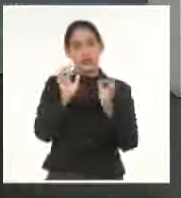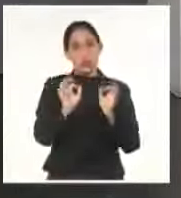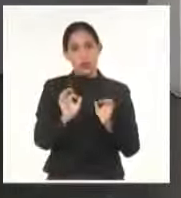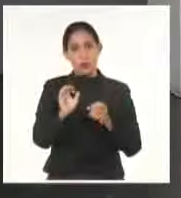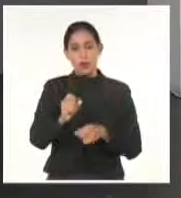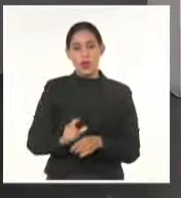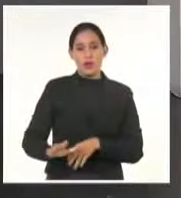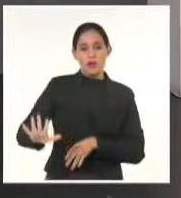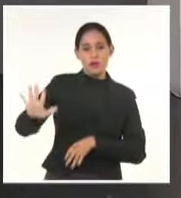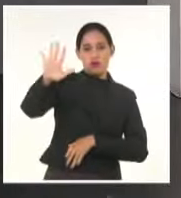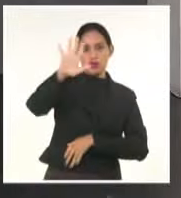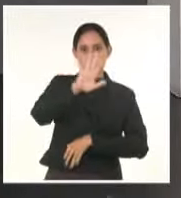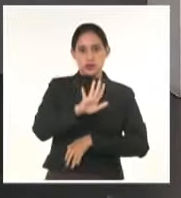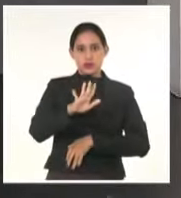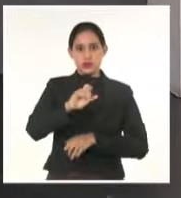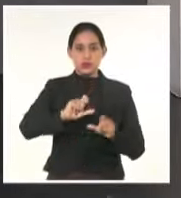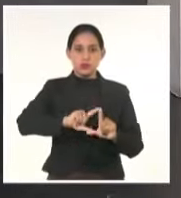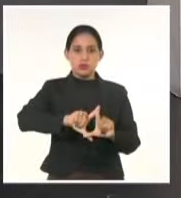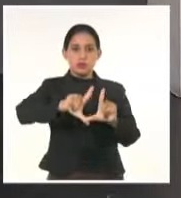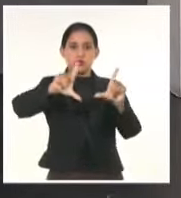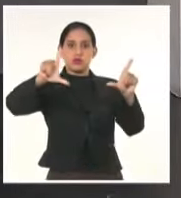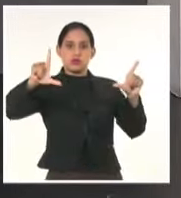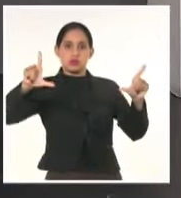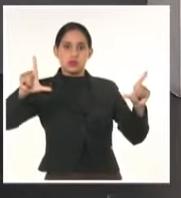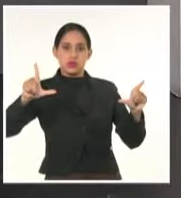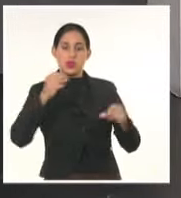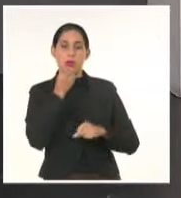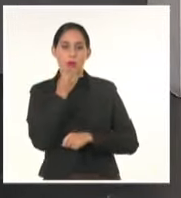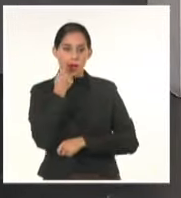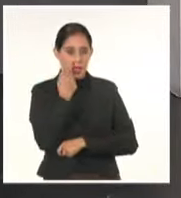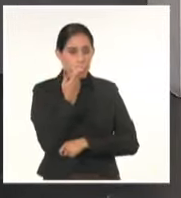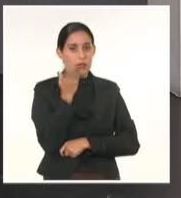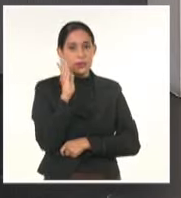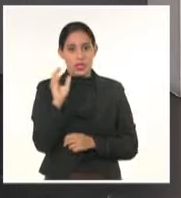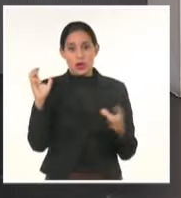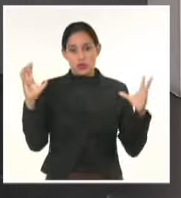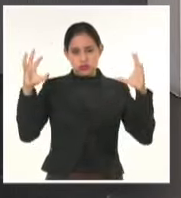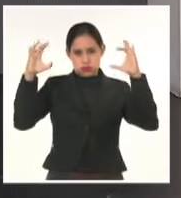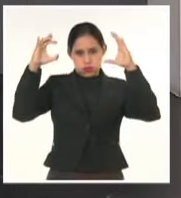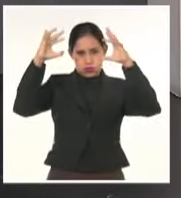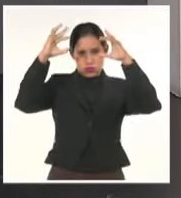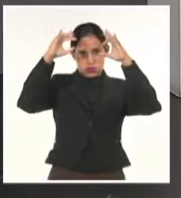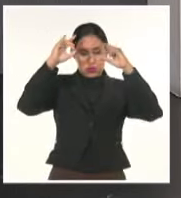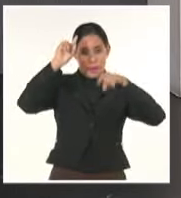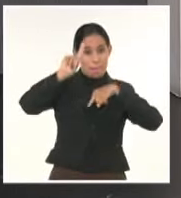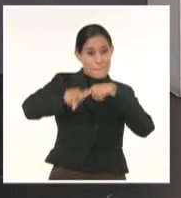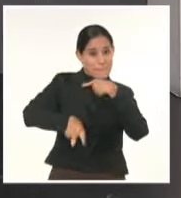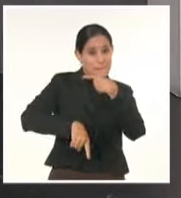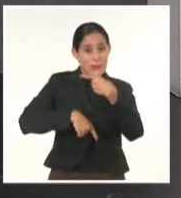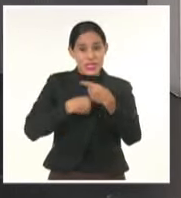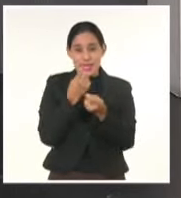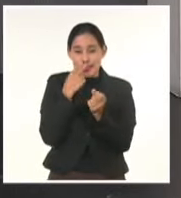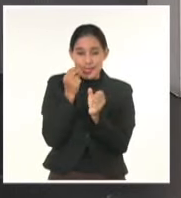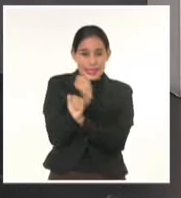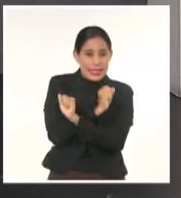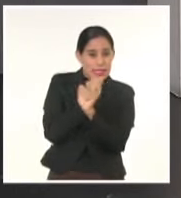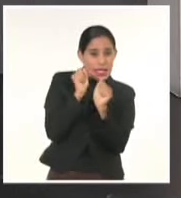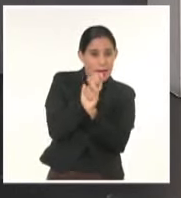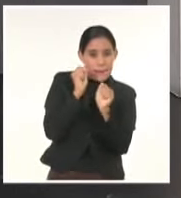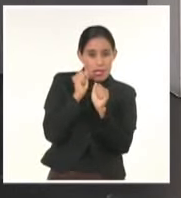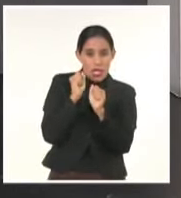superior. En una imagen más ampliada se podría observar los nublados, pero para mañana estará amaneciendo con celos